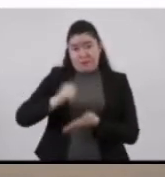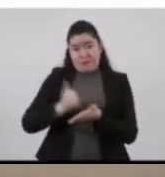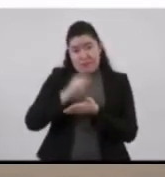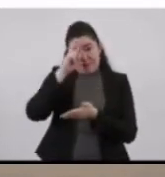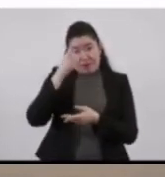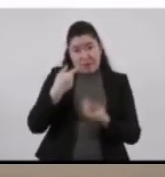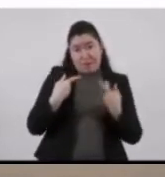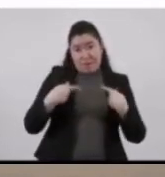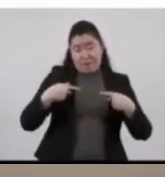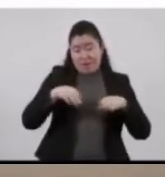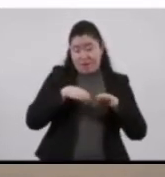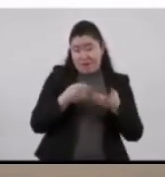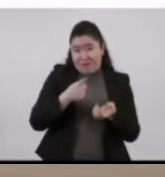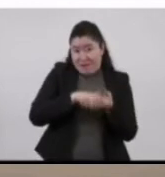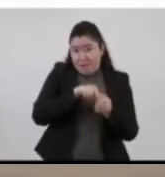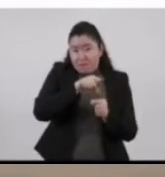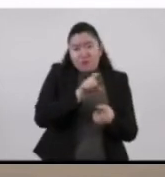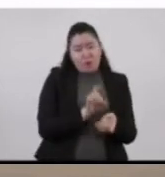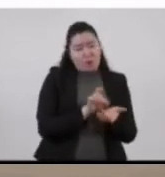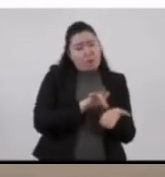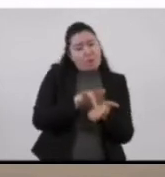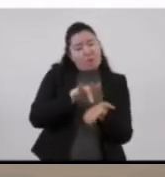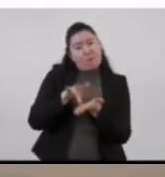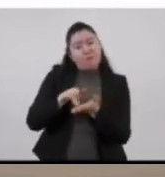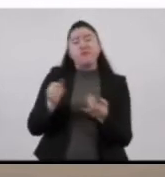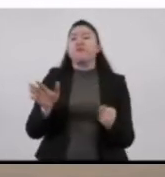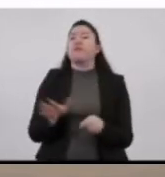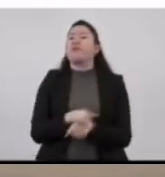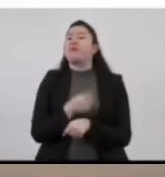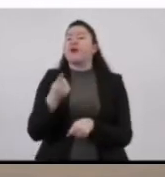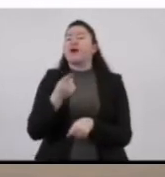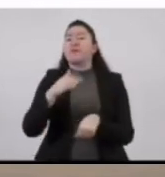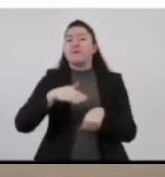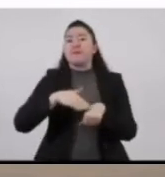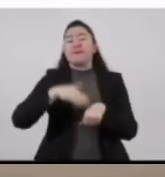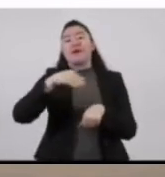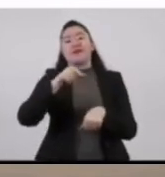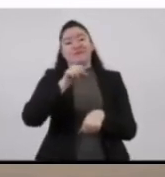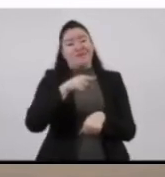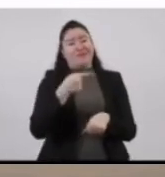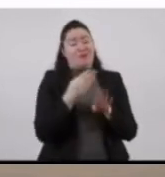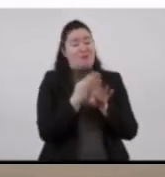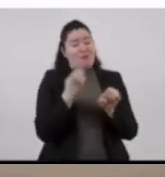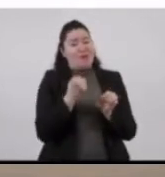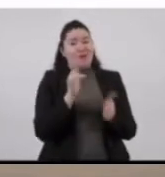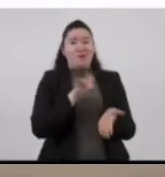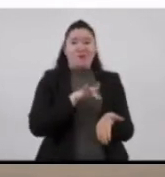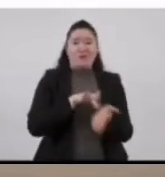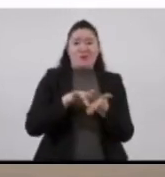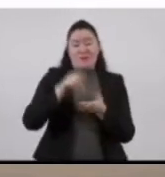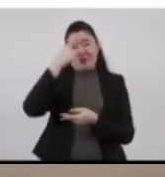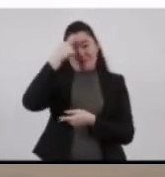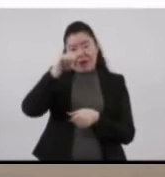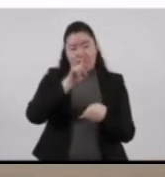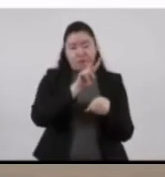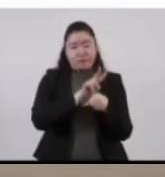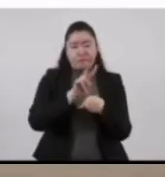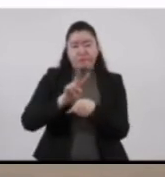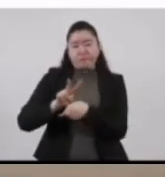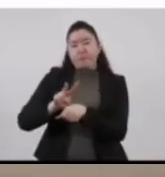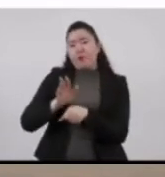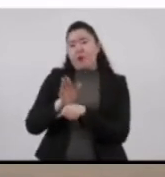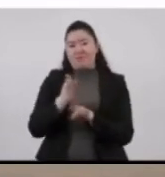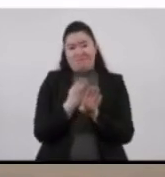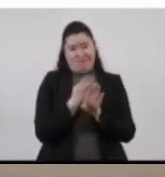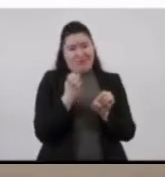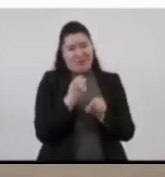Y este incremento, en parte, se debe también a la incorporación del personal de Metrobús para la supervisión de la